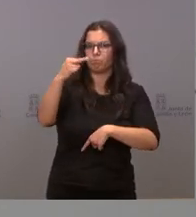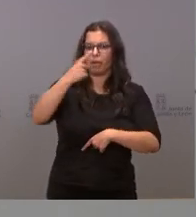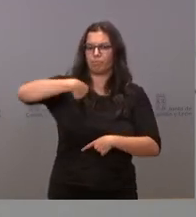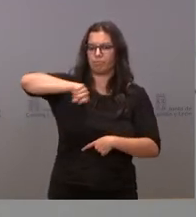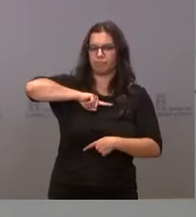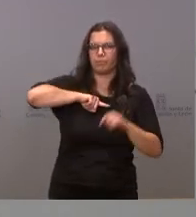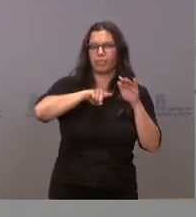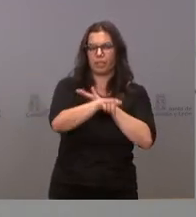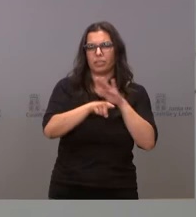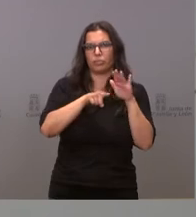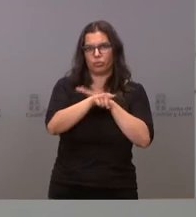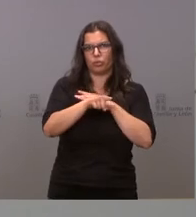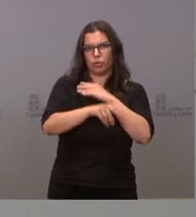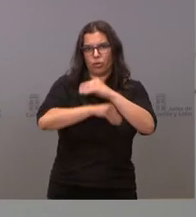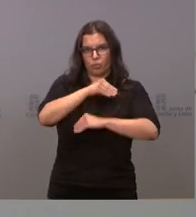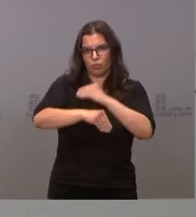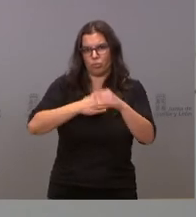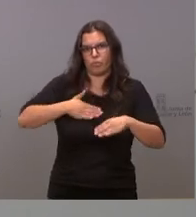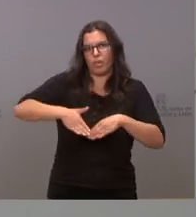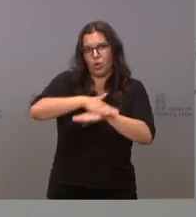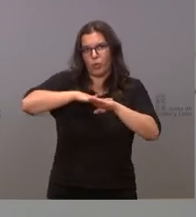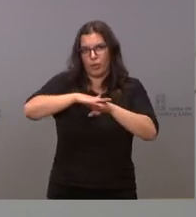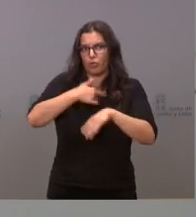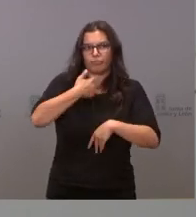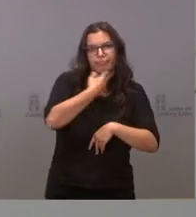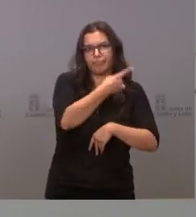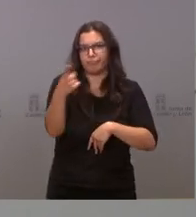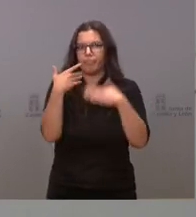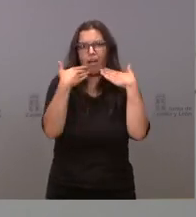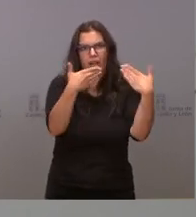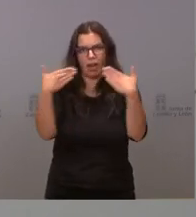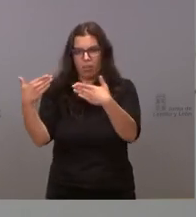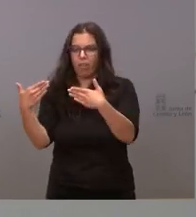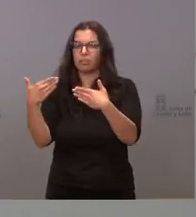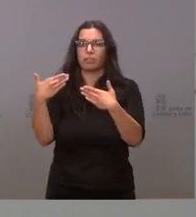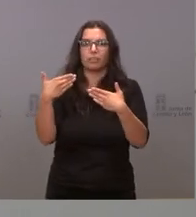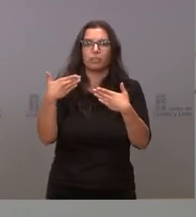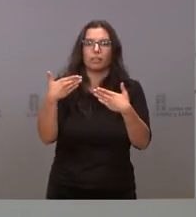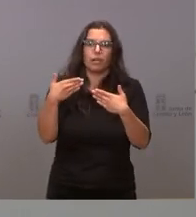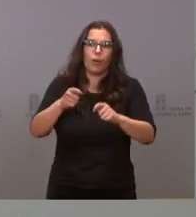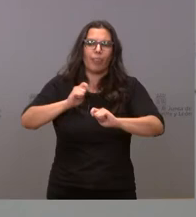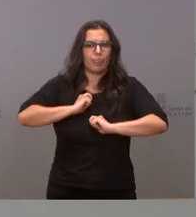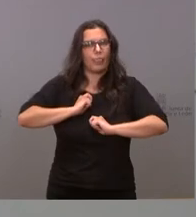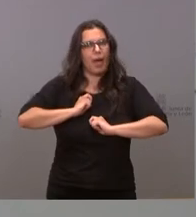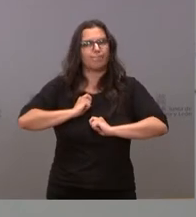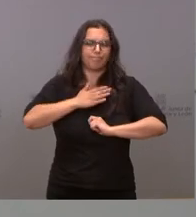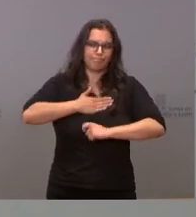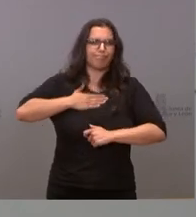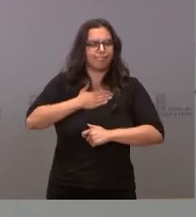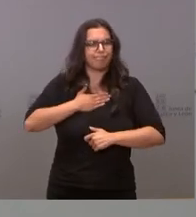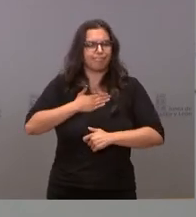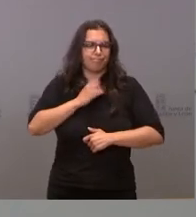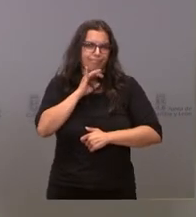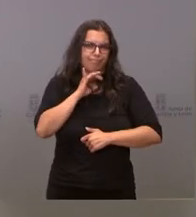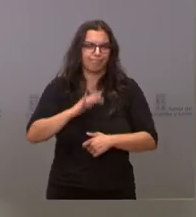Castilla y León respecto a mi Gobierno cosa que les agradezco y desde luego nos reconforta.